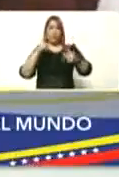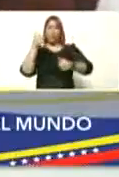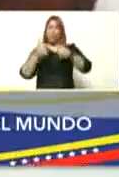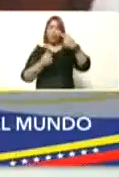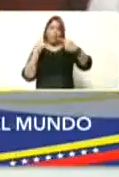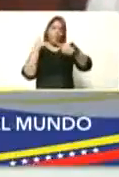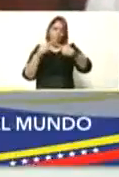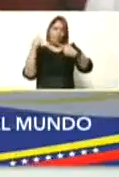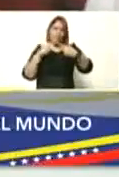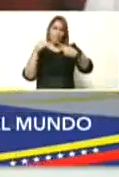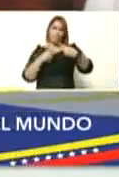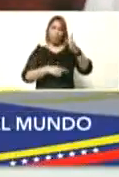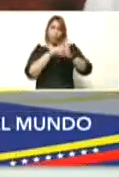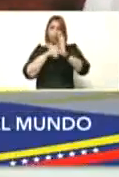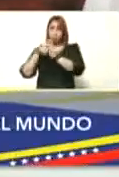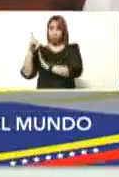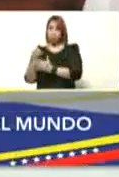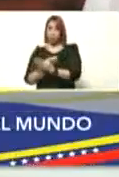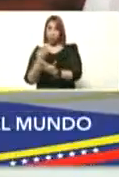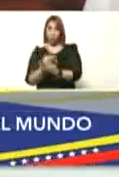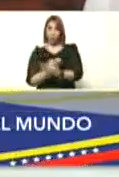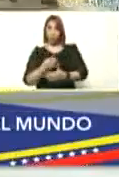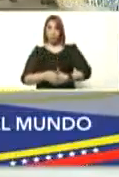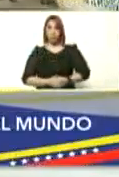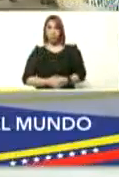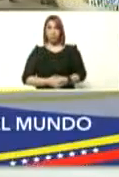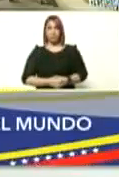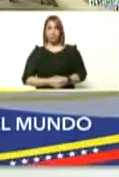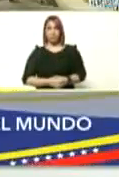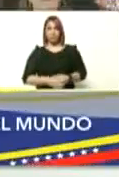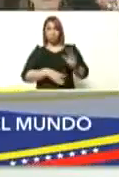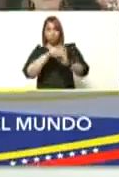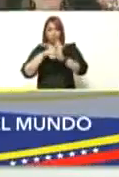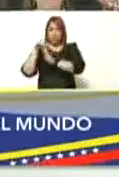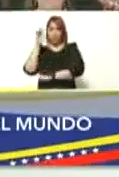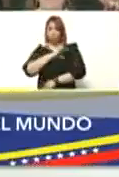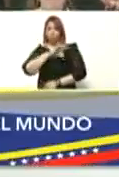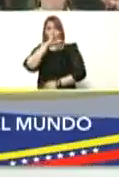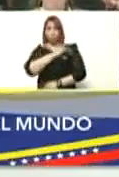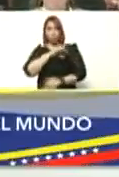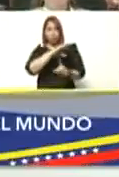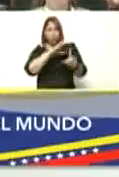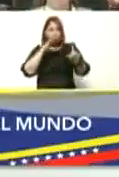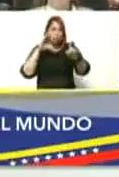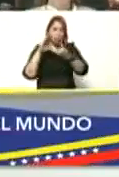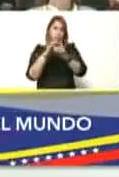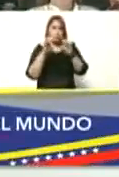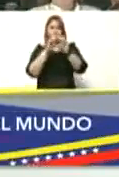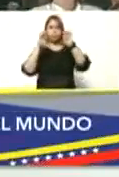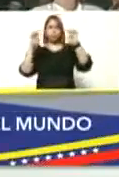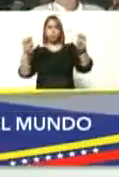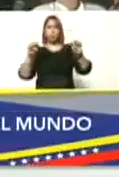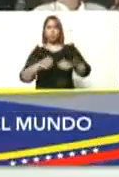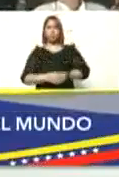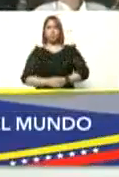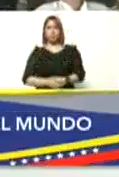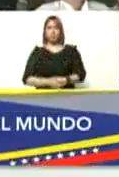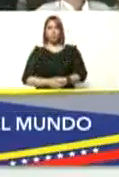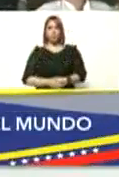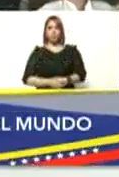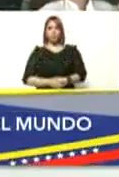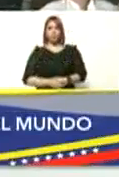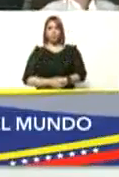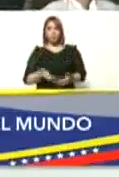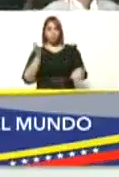para el desarrollo económico para el desarrollo social cultural educativo para las